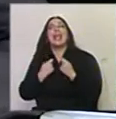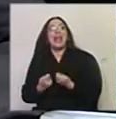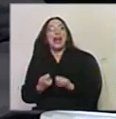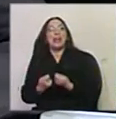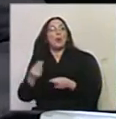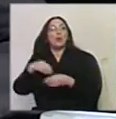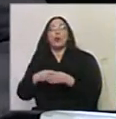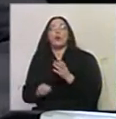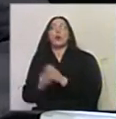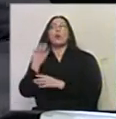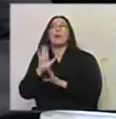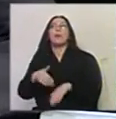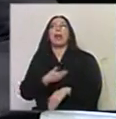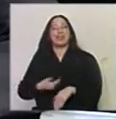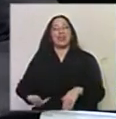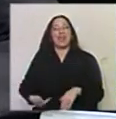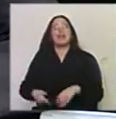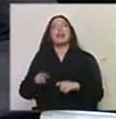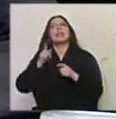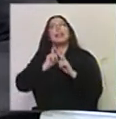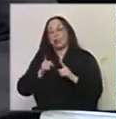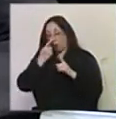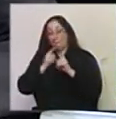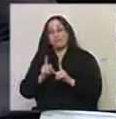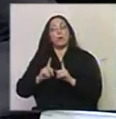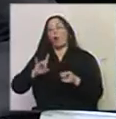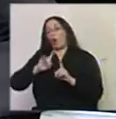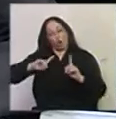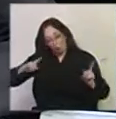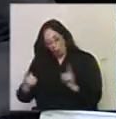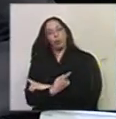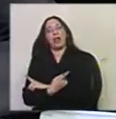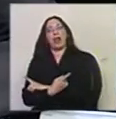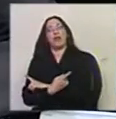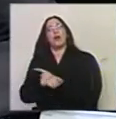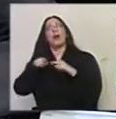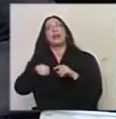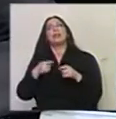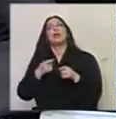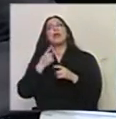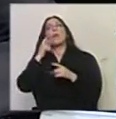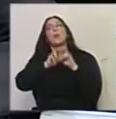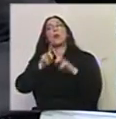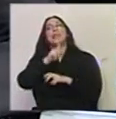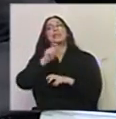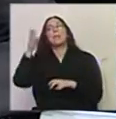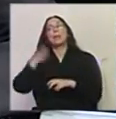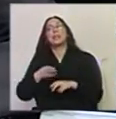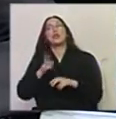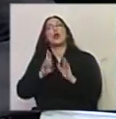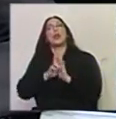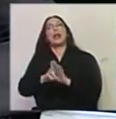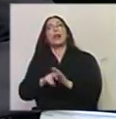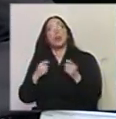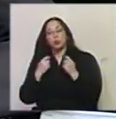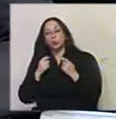nuevos para el Estado, sino exactamente lo contrario. Eso implicaría una optimización de los recursos que hoy tenemos. Porque,